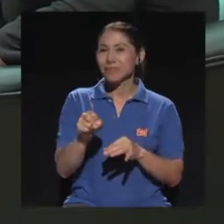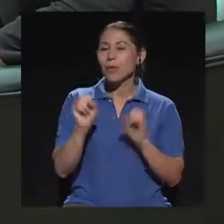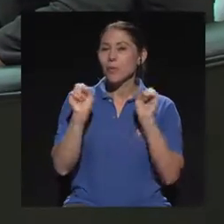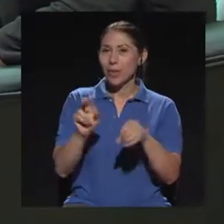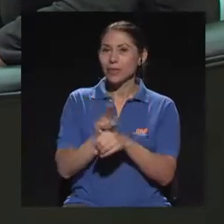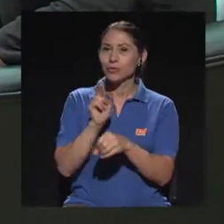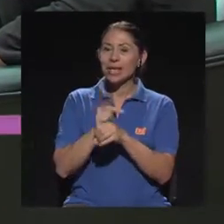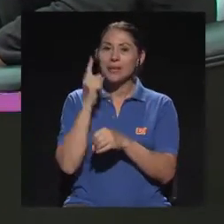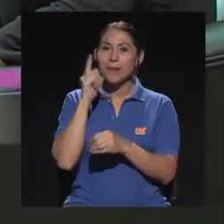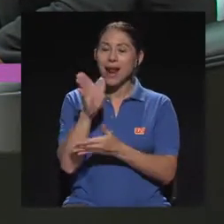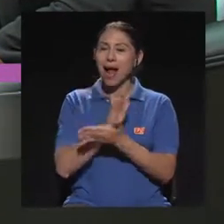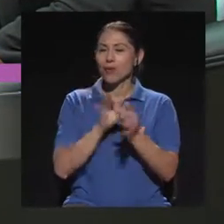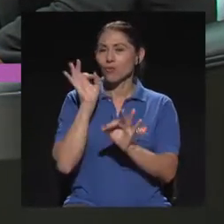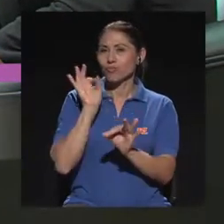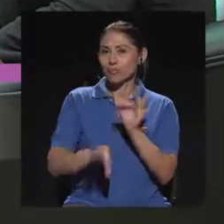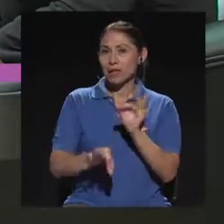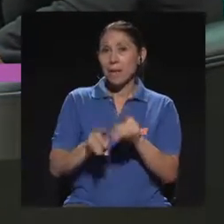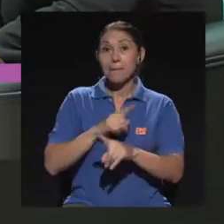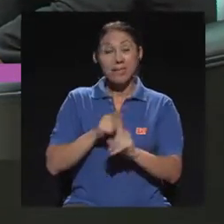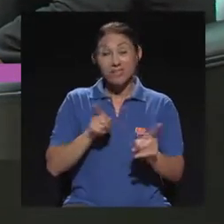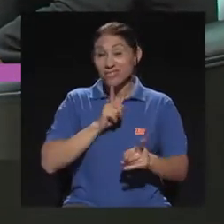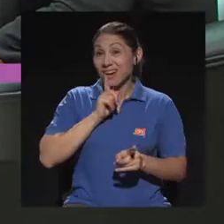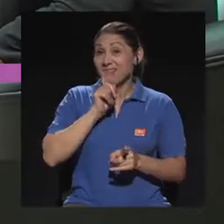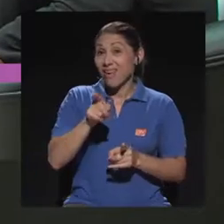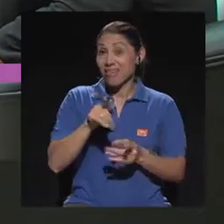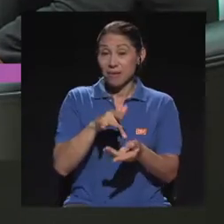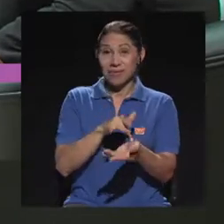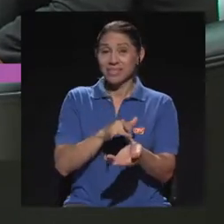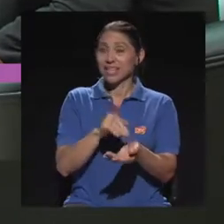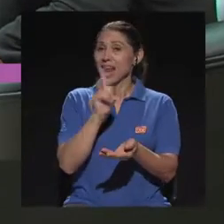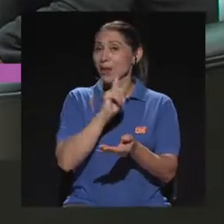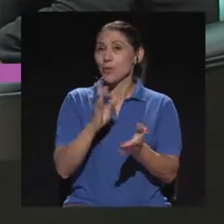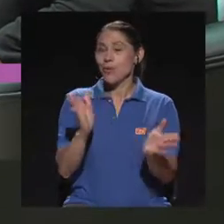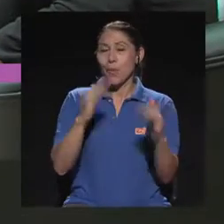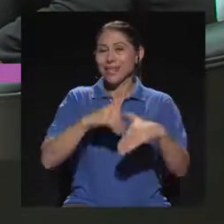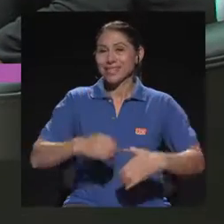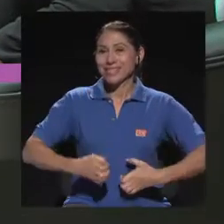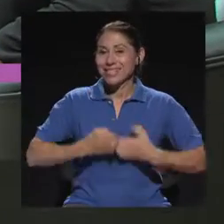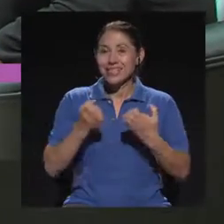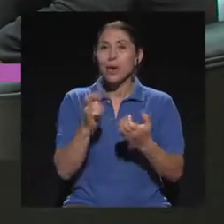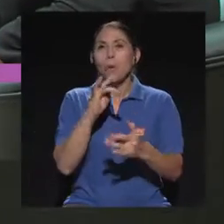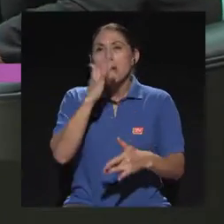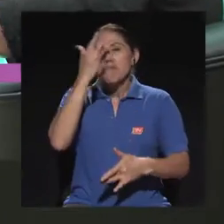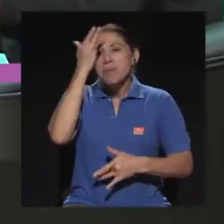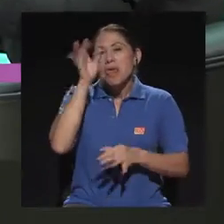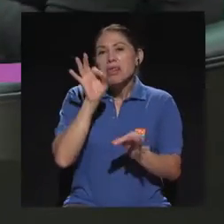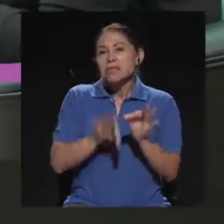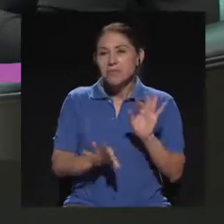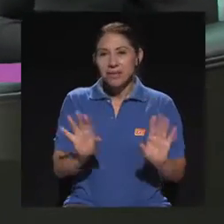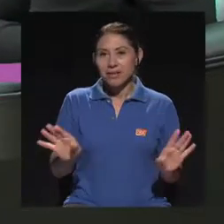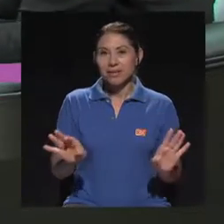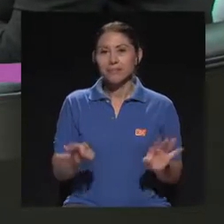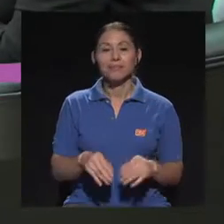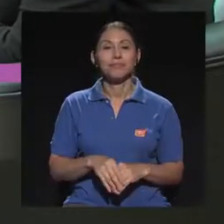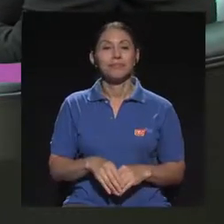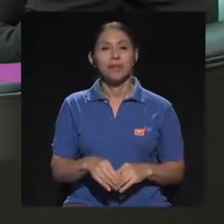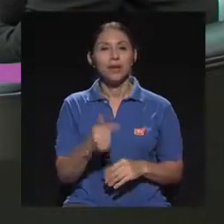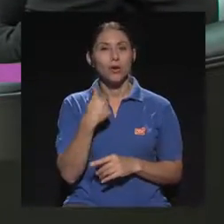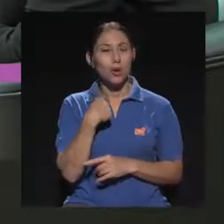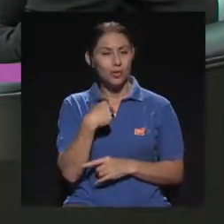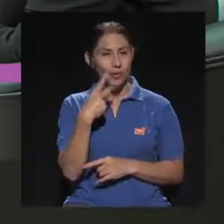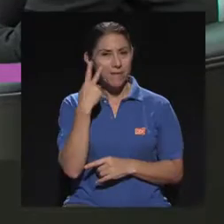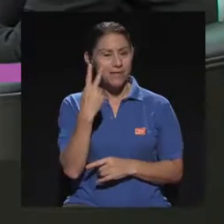Aunque, estrictamente hablando, en medicina no existen los males menores. Lo que yo he visto es que acompañado de